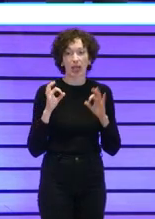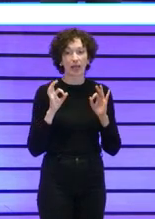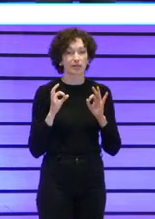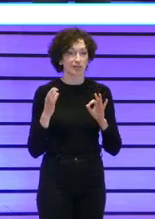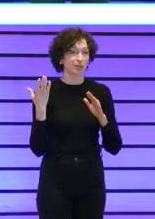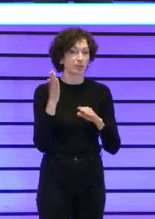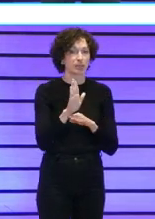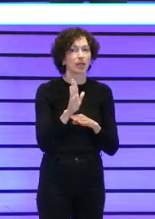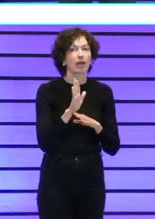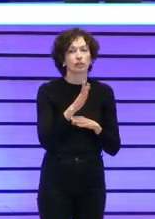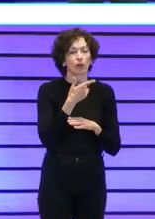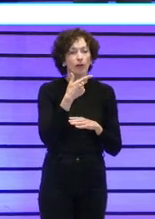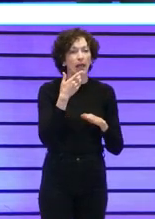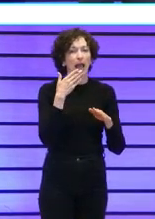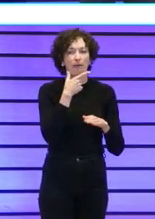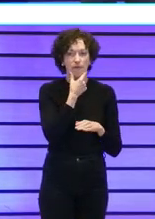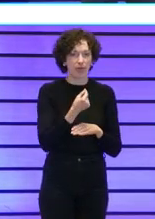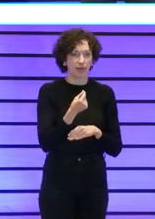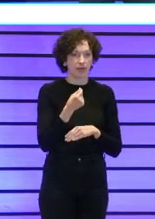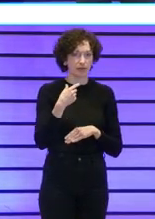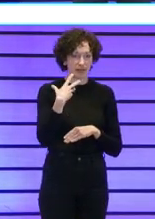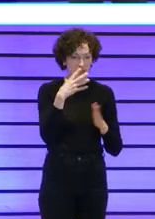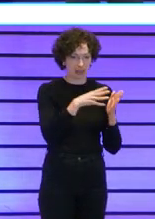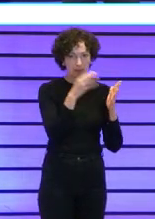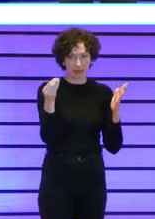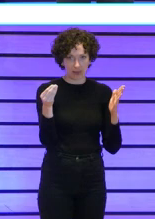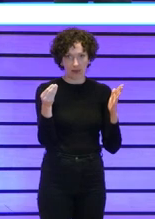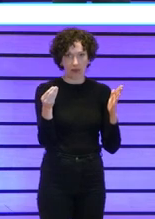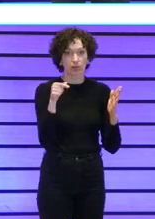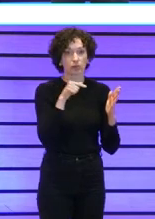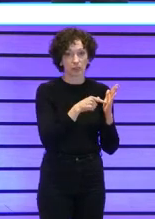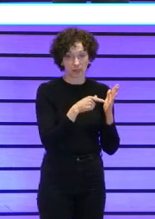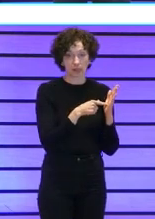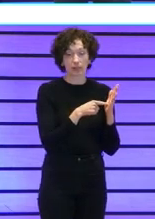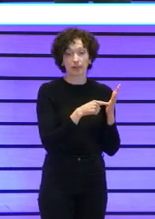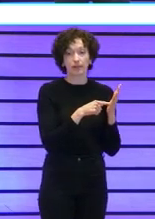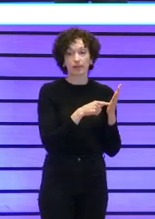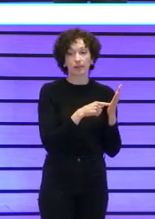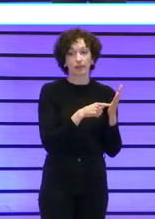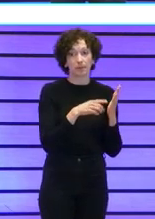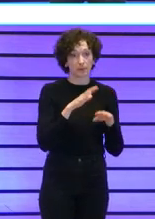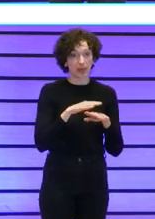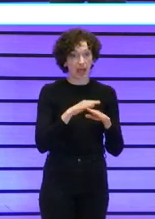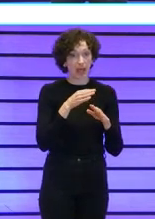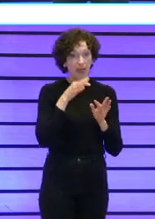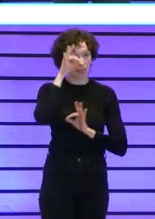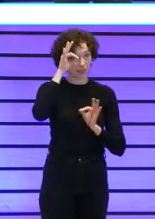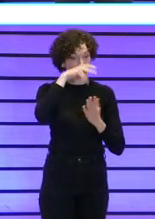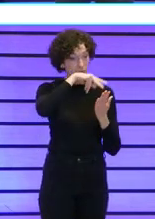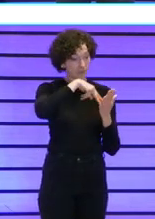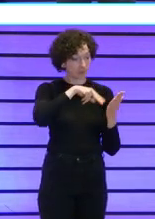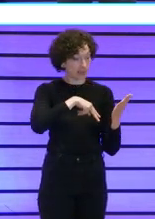manera que son muy accesibles estas visualizaciones de datos tienen las ventajas fundamentales que tienen son